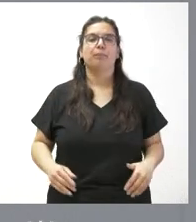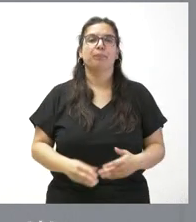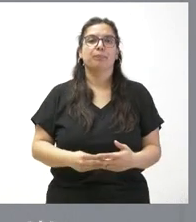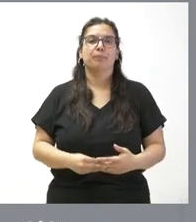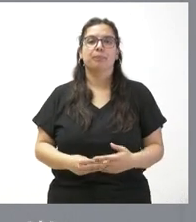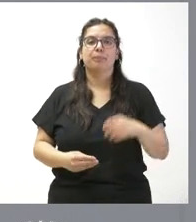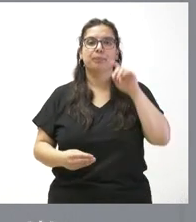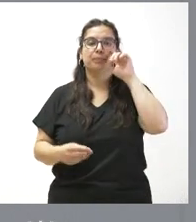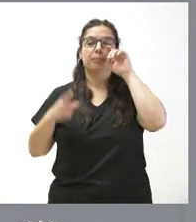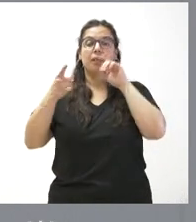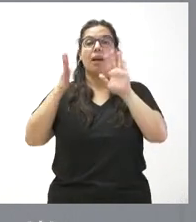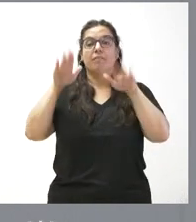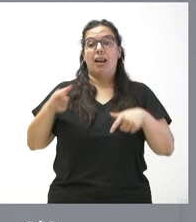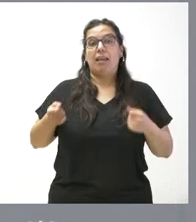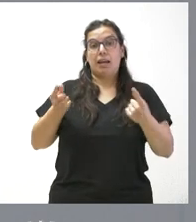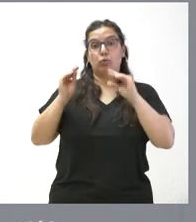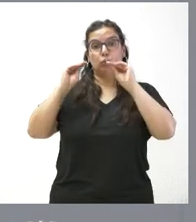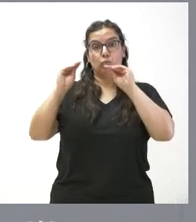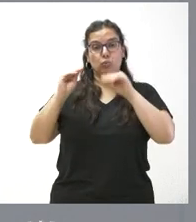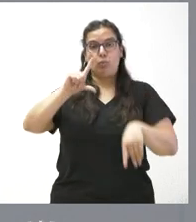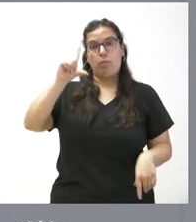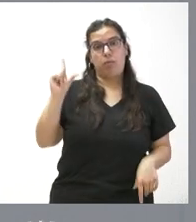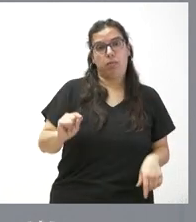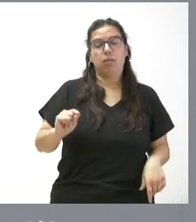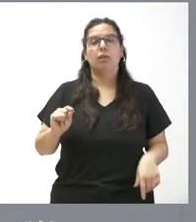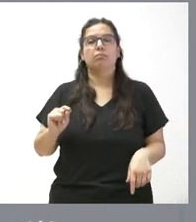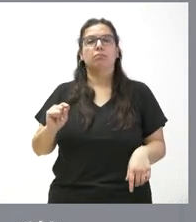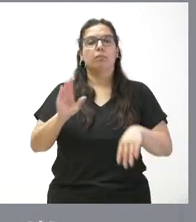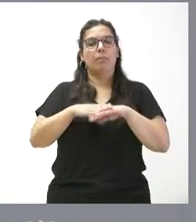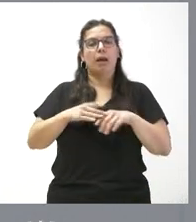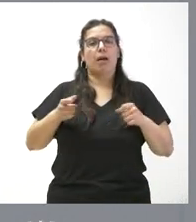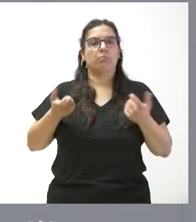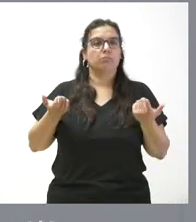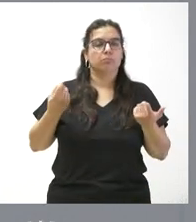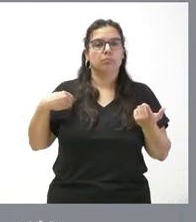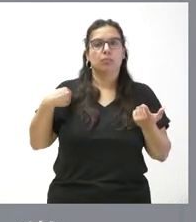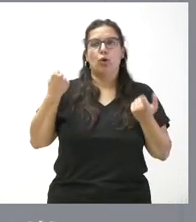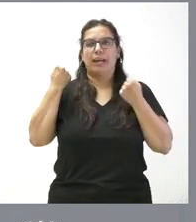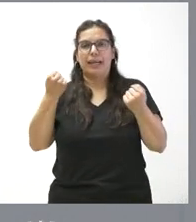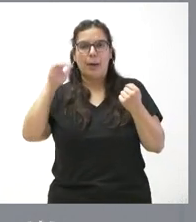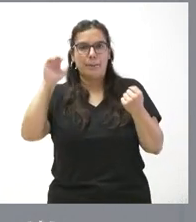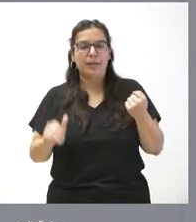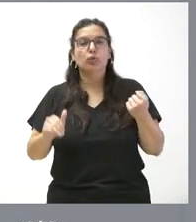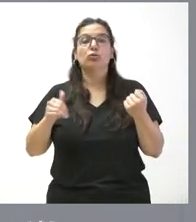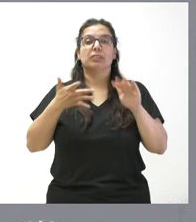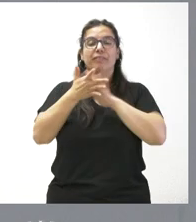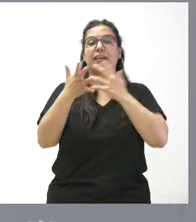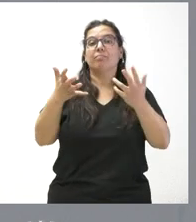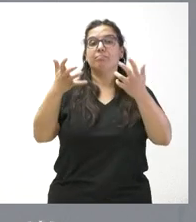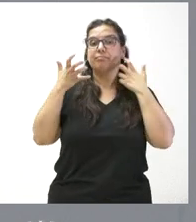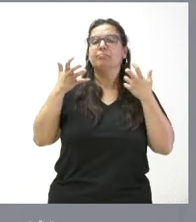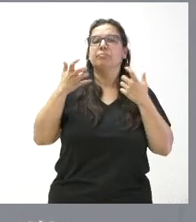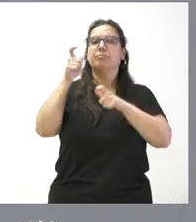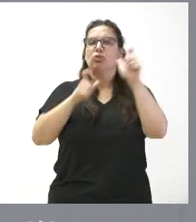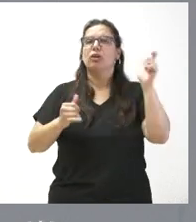abaratar el coste en la prestación de este regadío en términos de costes energéticos y, por tanto, beneficiamos a un número de